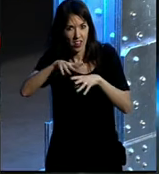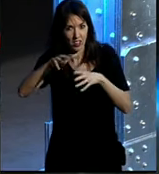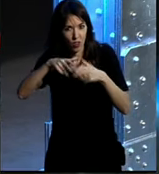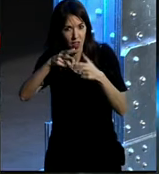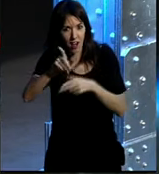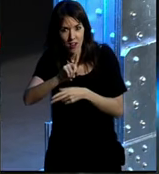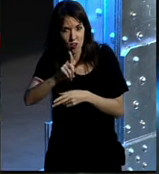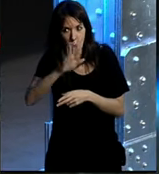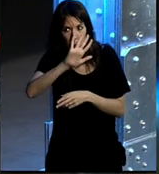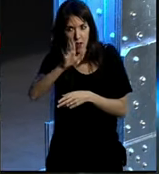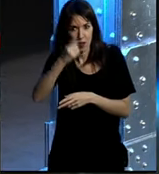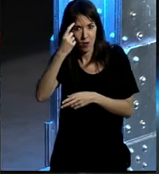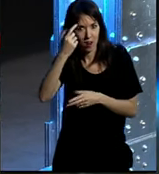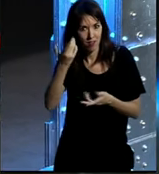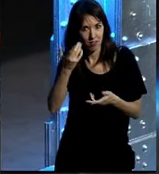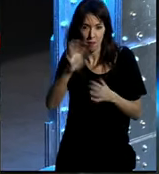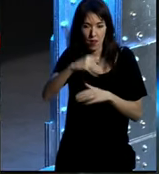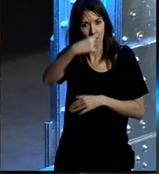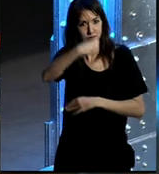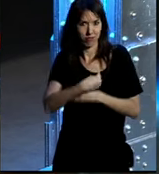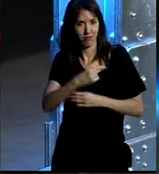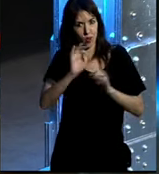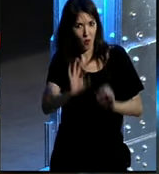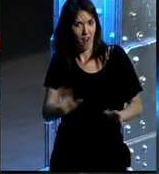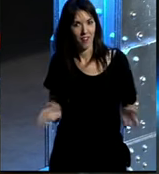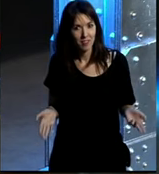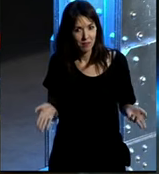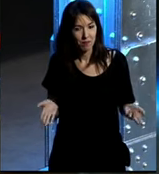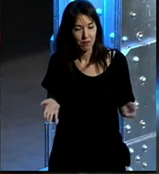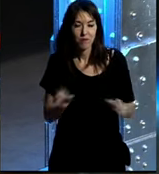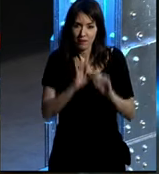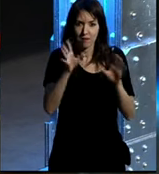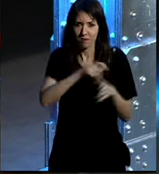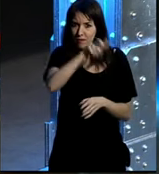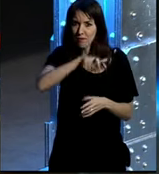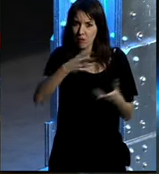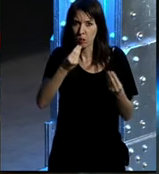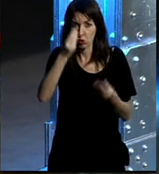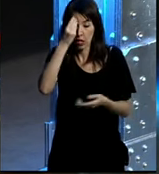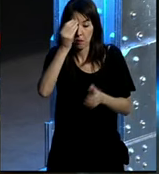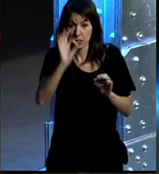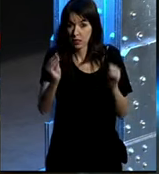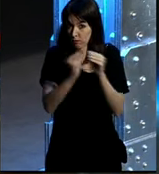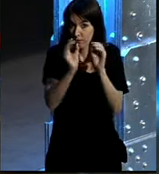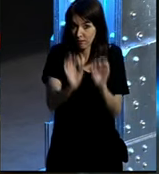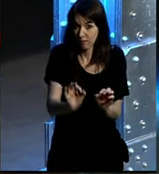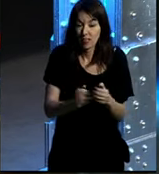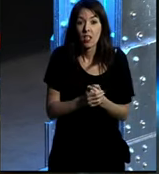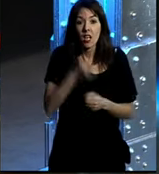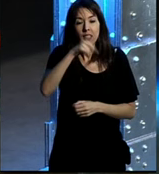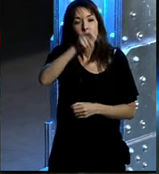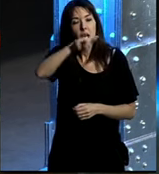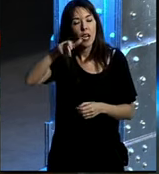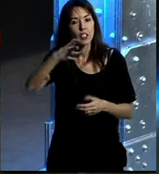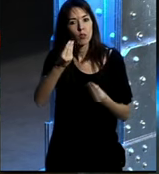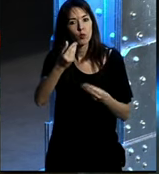que que era una locura, o que era una obligación estar en redes sociales, ¿vale? y evidentemente mucha gente pensó así, pero también mucha gente y os voy